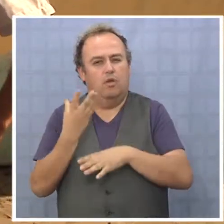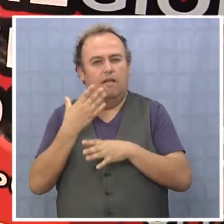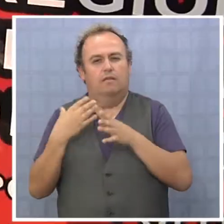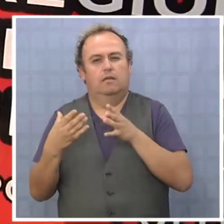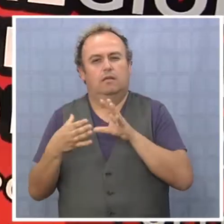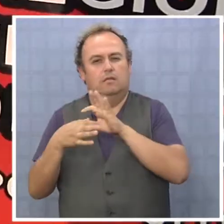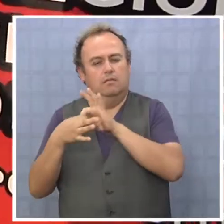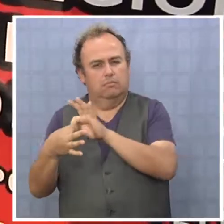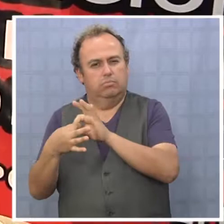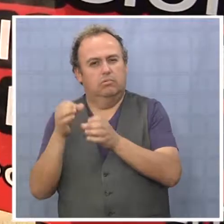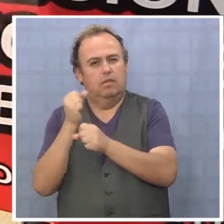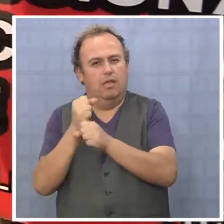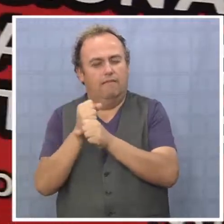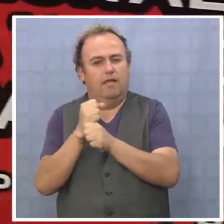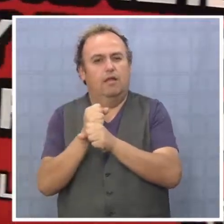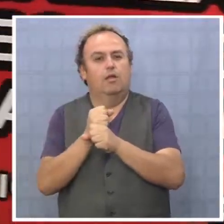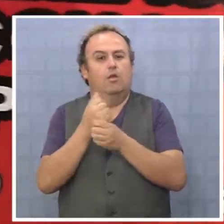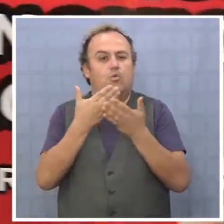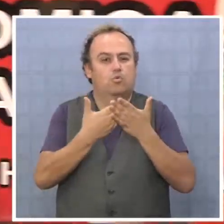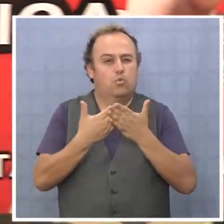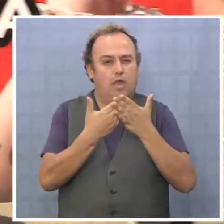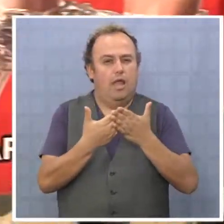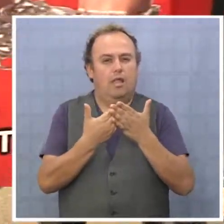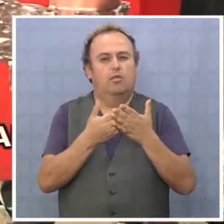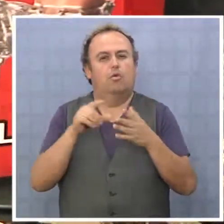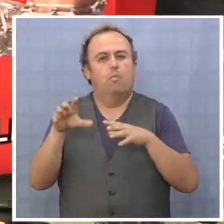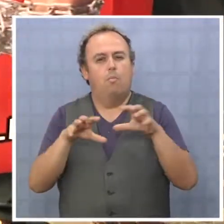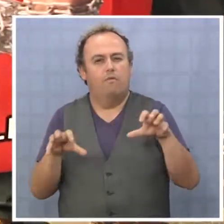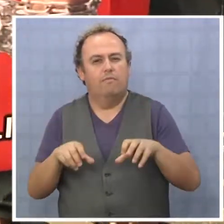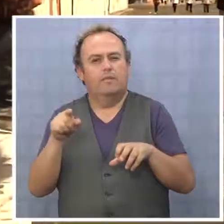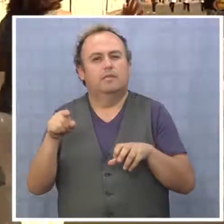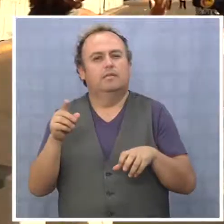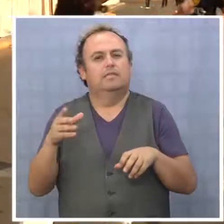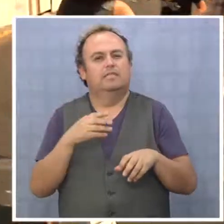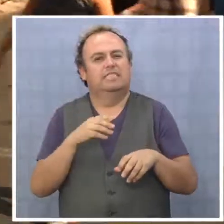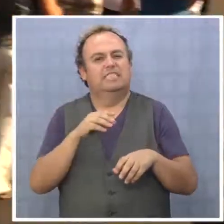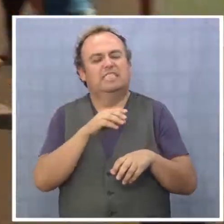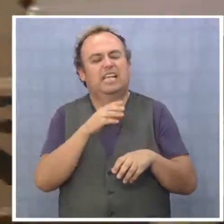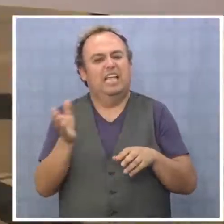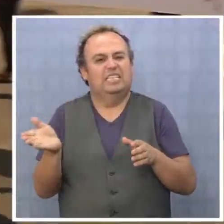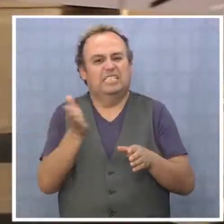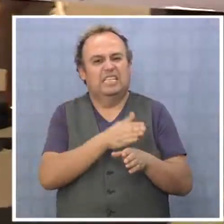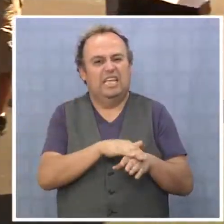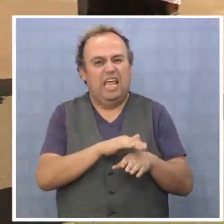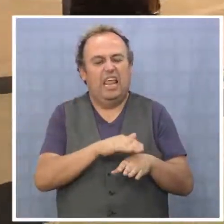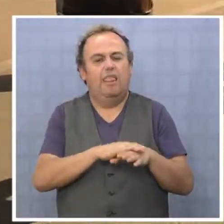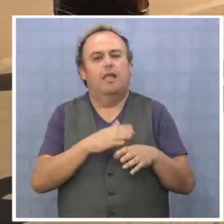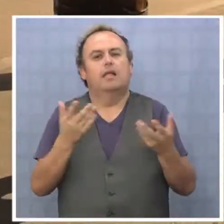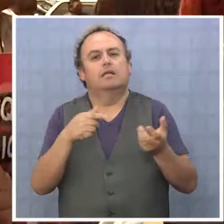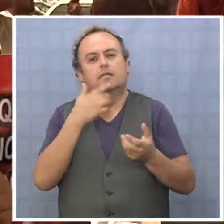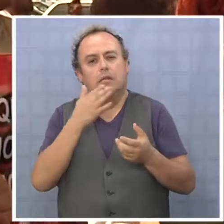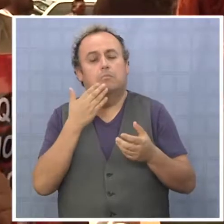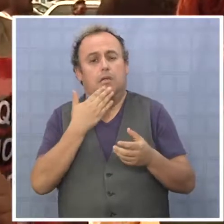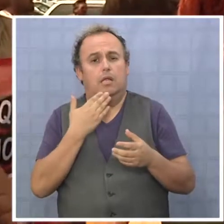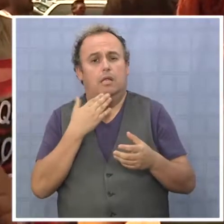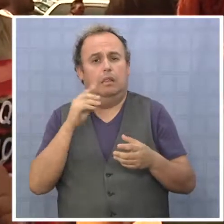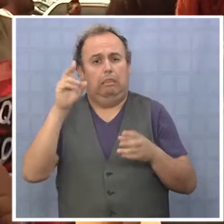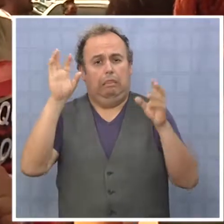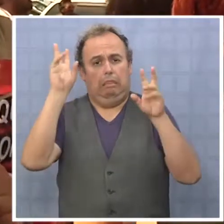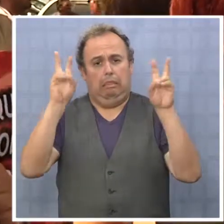estudiantes, como es el caso del Movimiento Amplio de Izquierda, Movimiento Amplio Social, también se manifestaron respecto al tema.